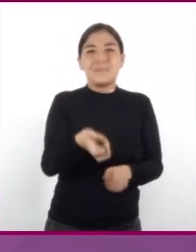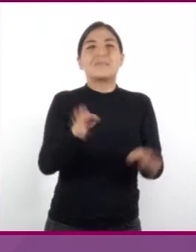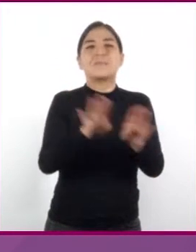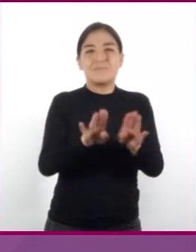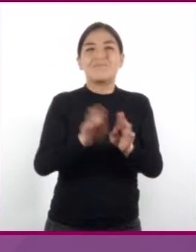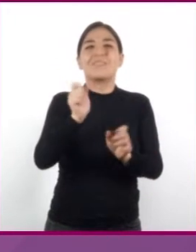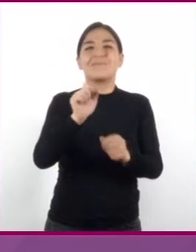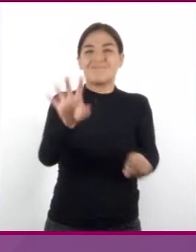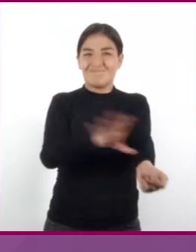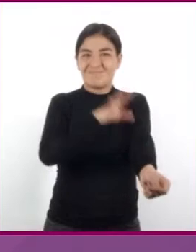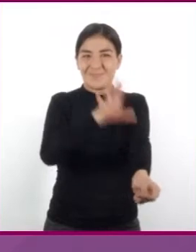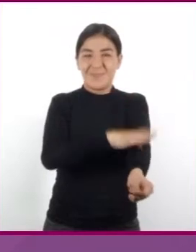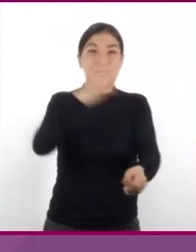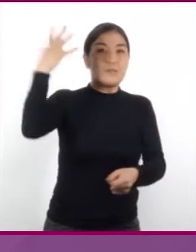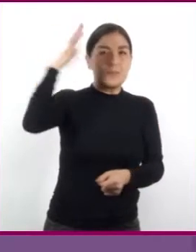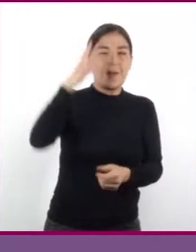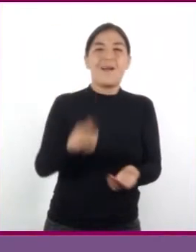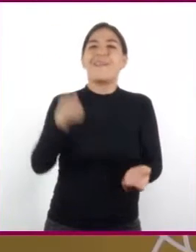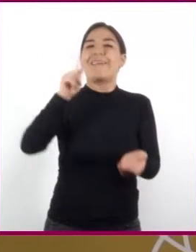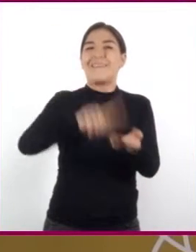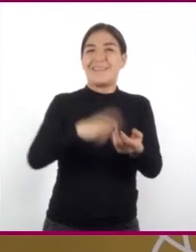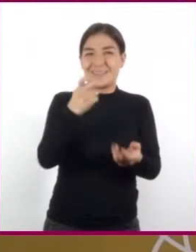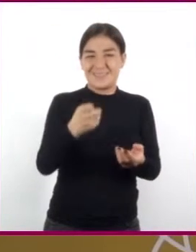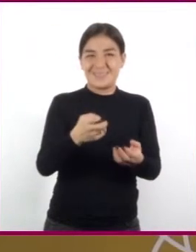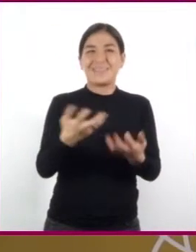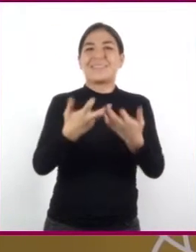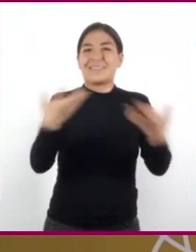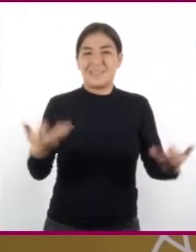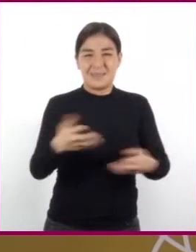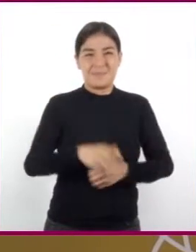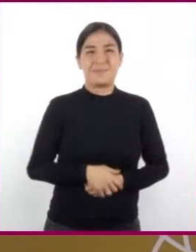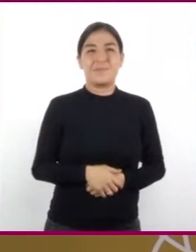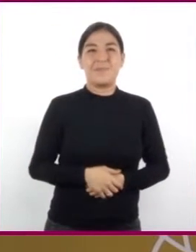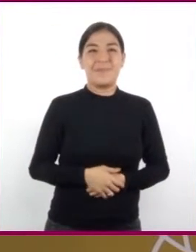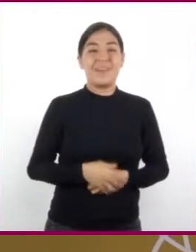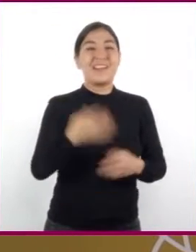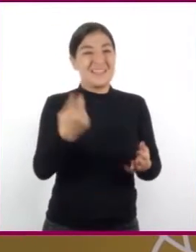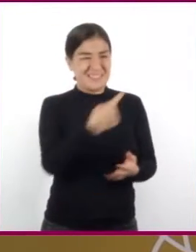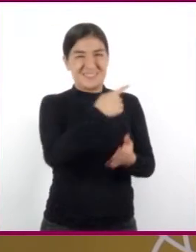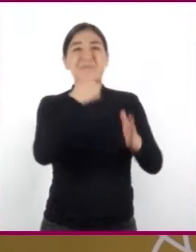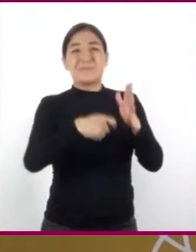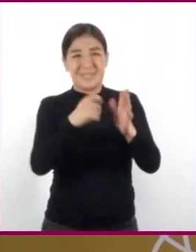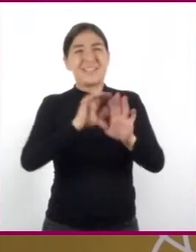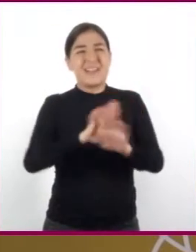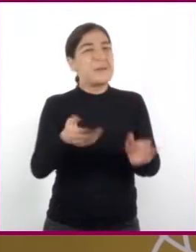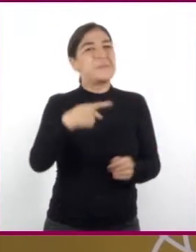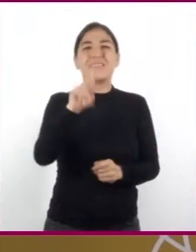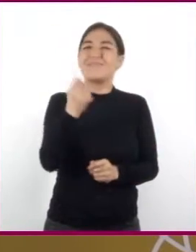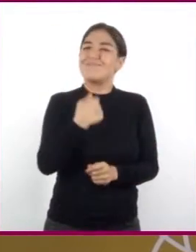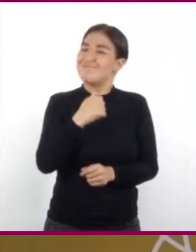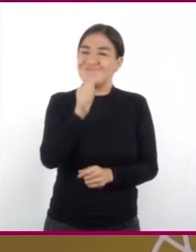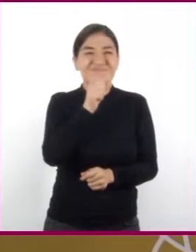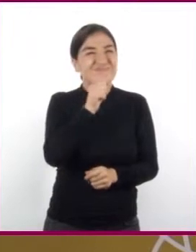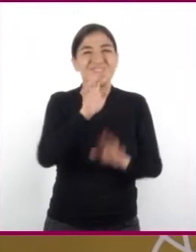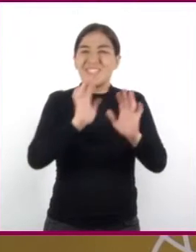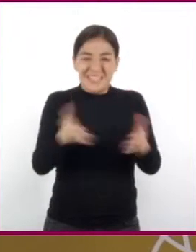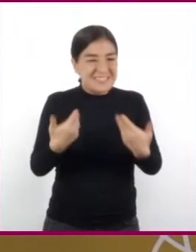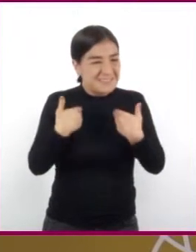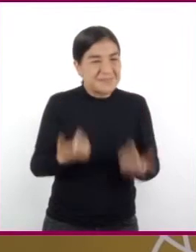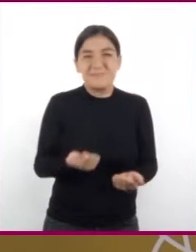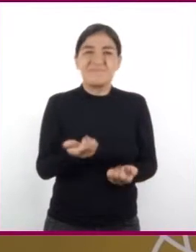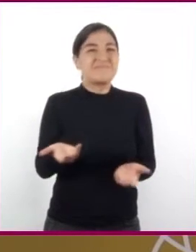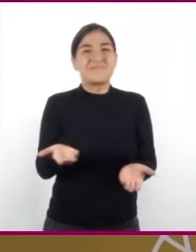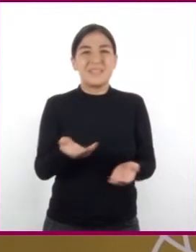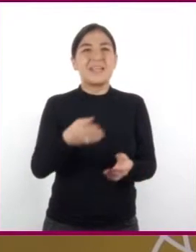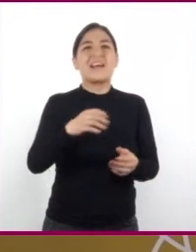térmica del sol llega a la Tierra. Aún después del video, no me queda muy claro la diferencia entre